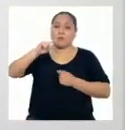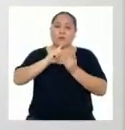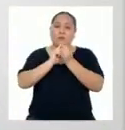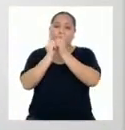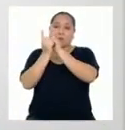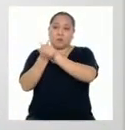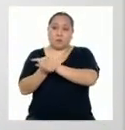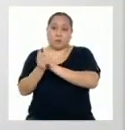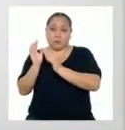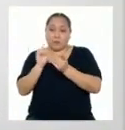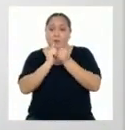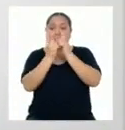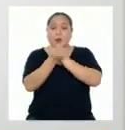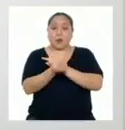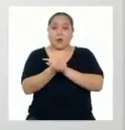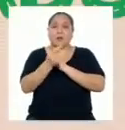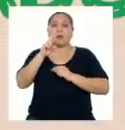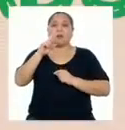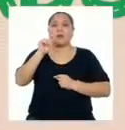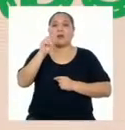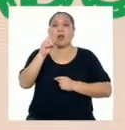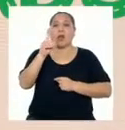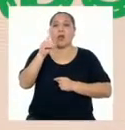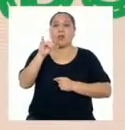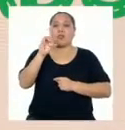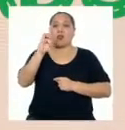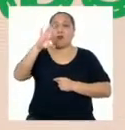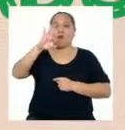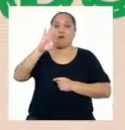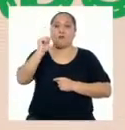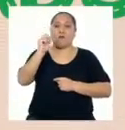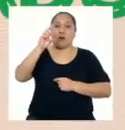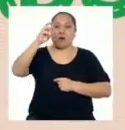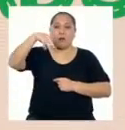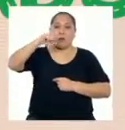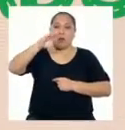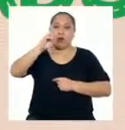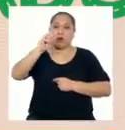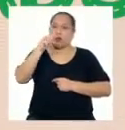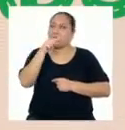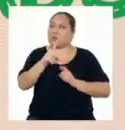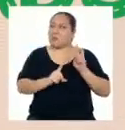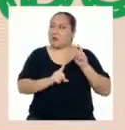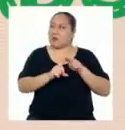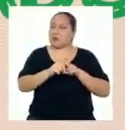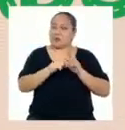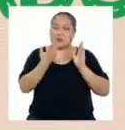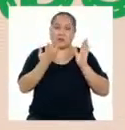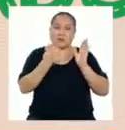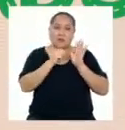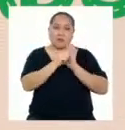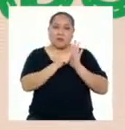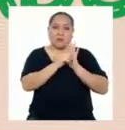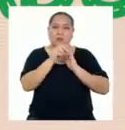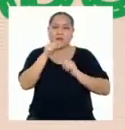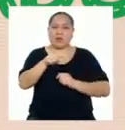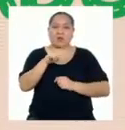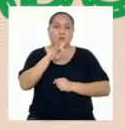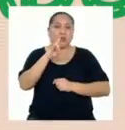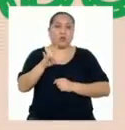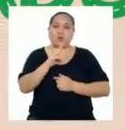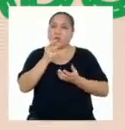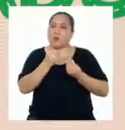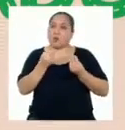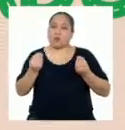convertirse en los famosos radiofármacos ¡Claro! Esto salió en el video también Los radiofármacos son muy